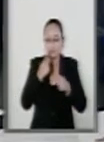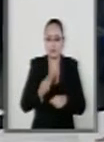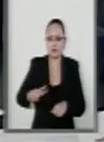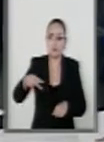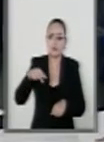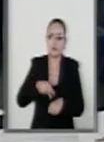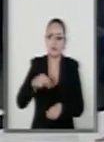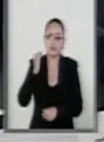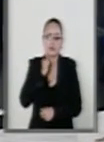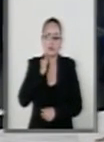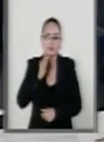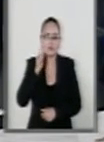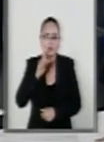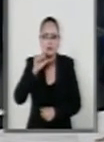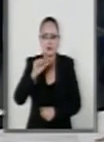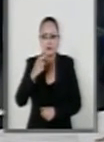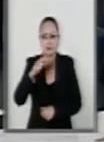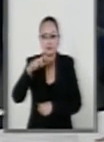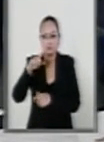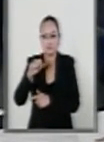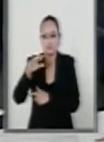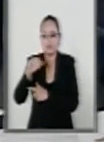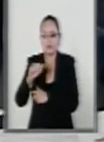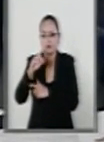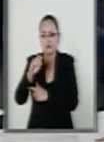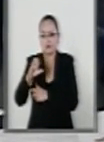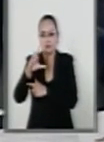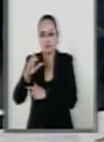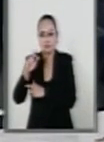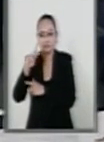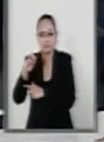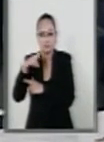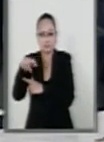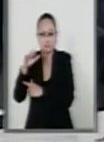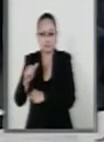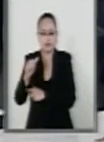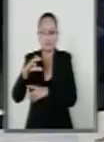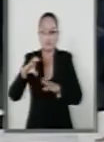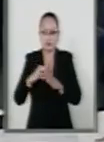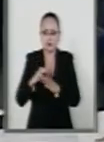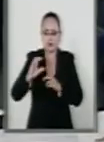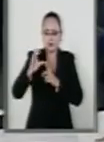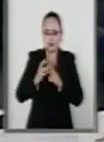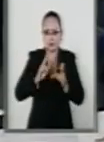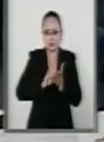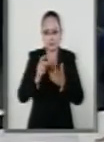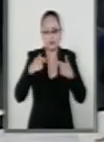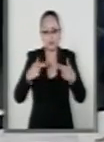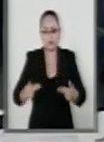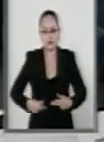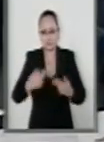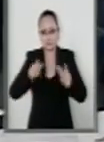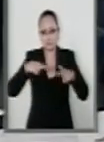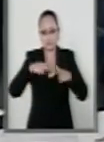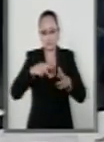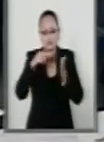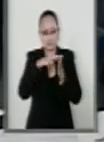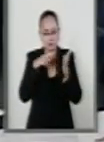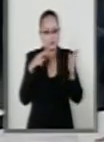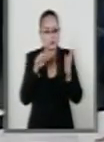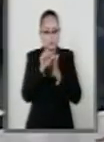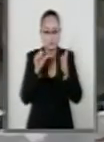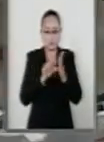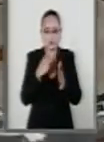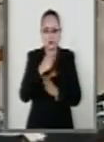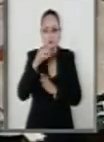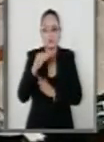La palabra la senadora Angélica de la Peña Gómez para presentar el dictamen a nombre de la Comisión de Derechos Humanos en términos de lo dispuesto por el artículo